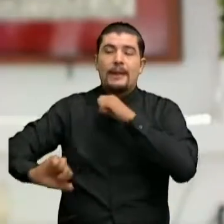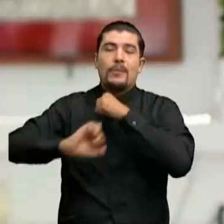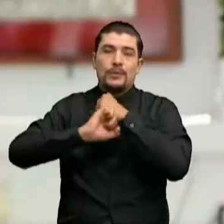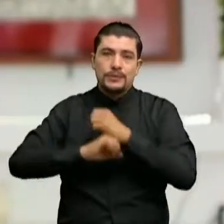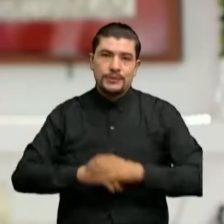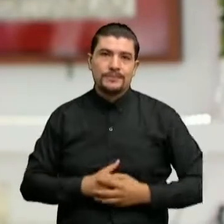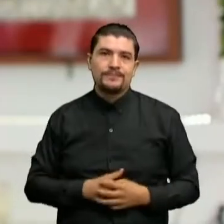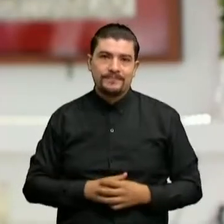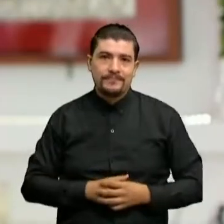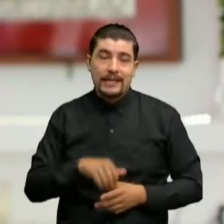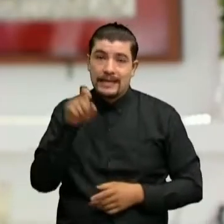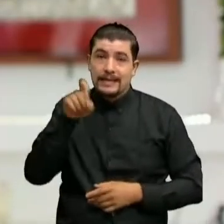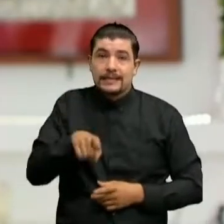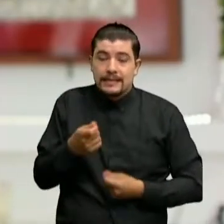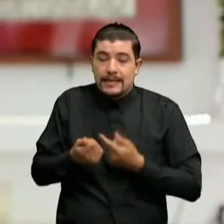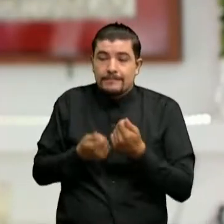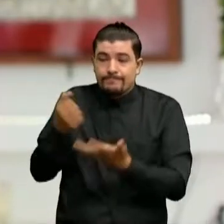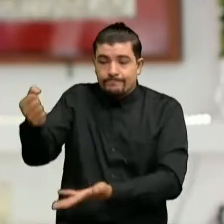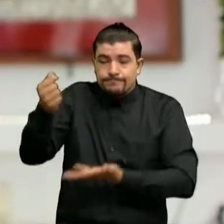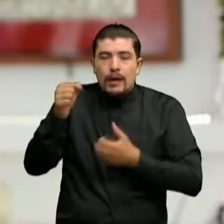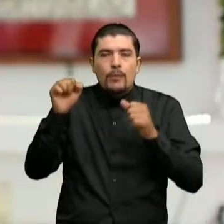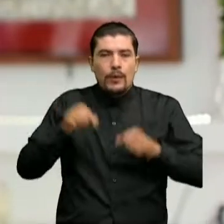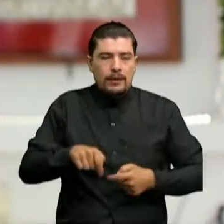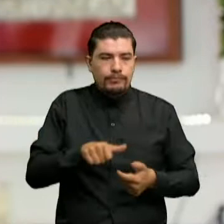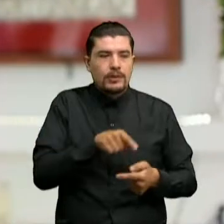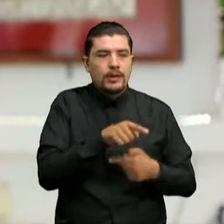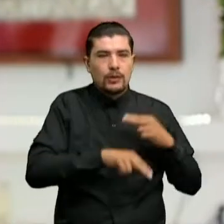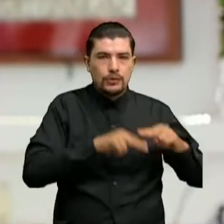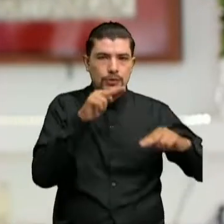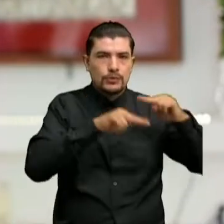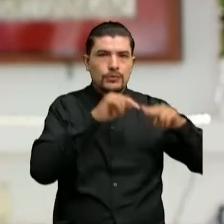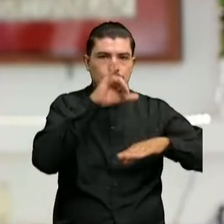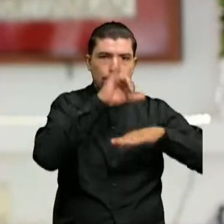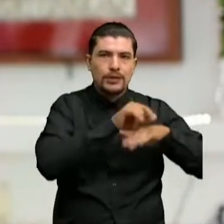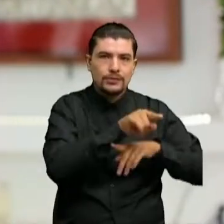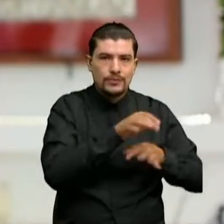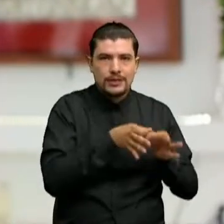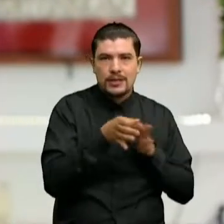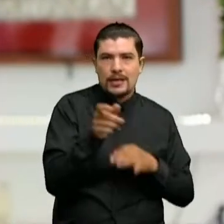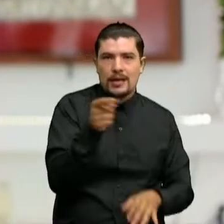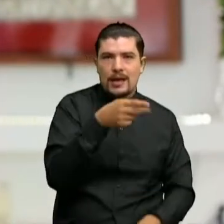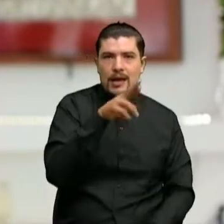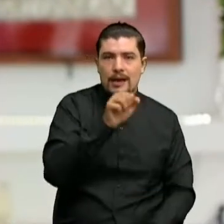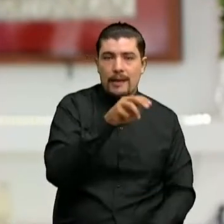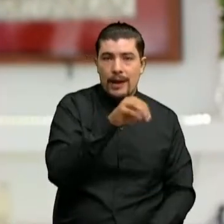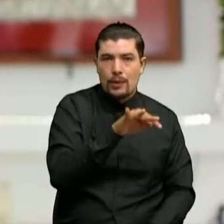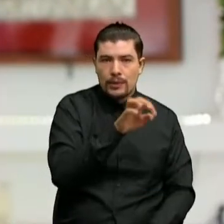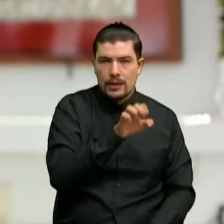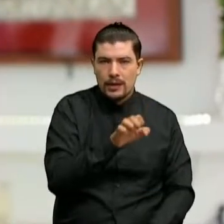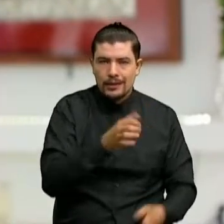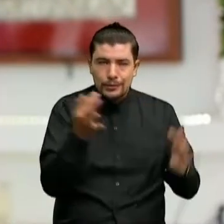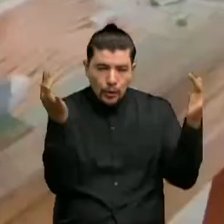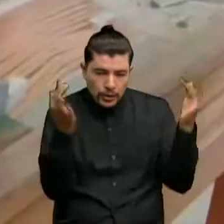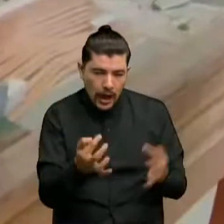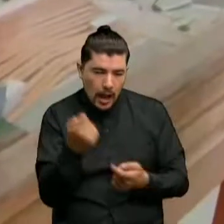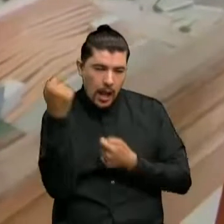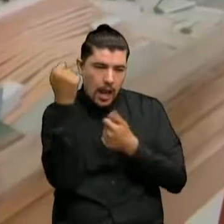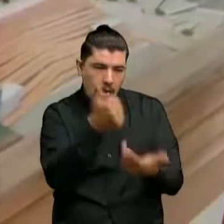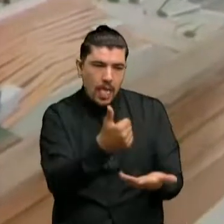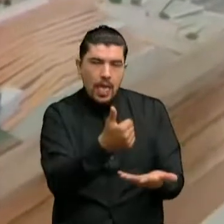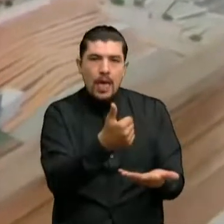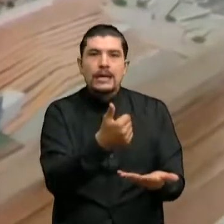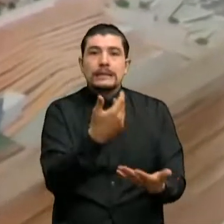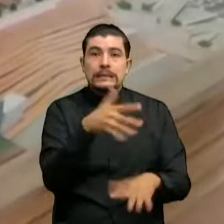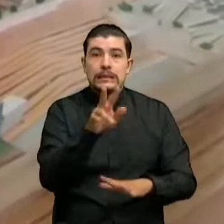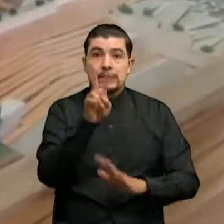Necesitamos recursos para iniciar la construcción Del templo de Gramalote El costo aproximado de la obra Es de 7 mil